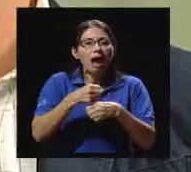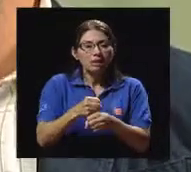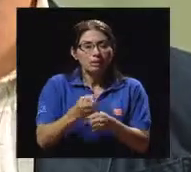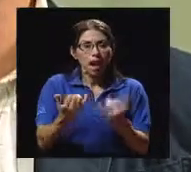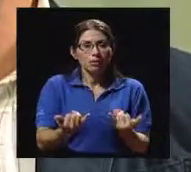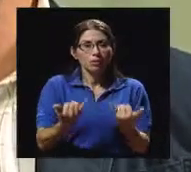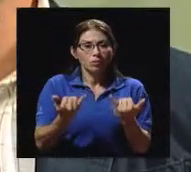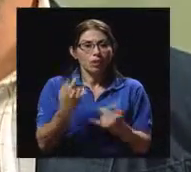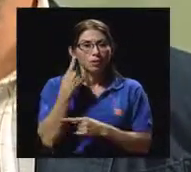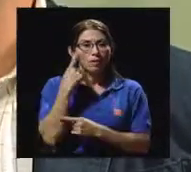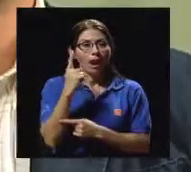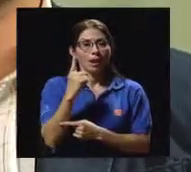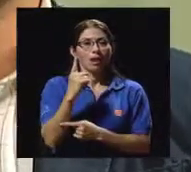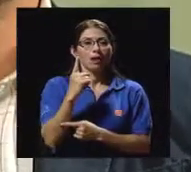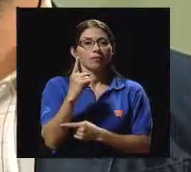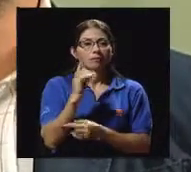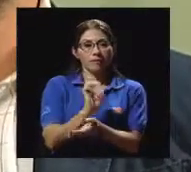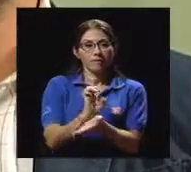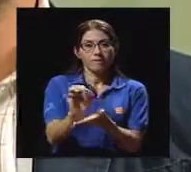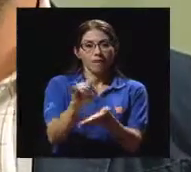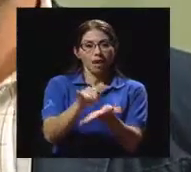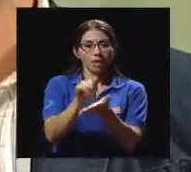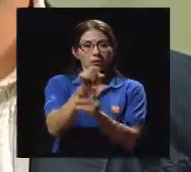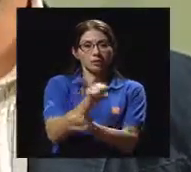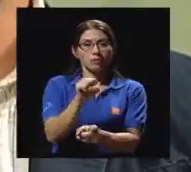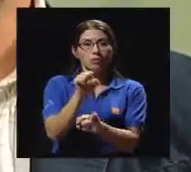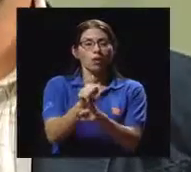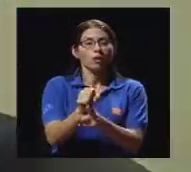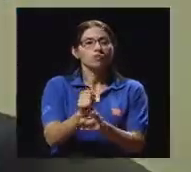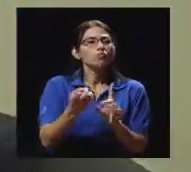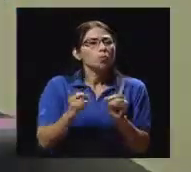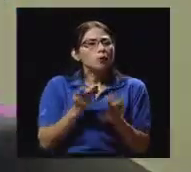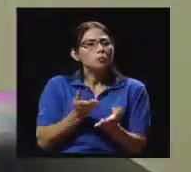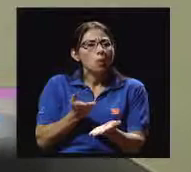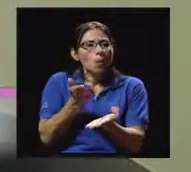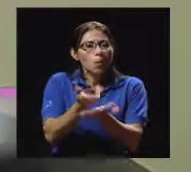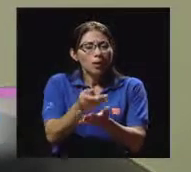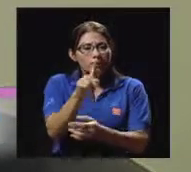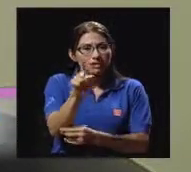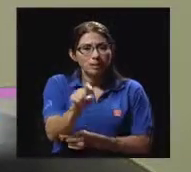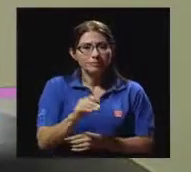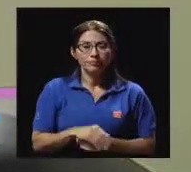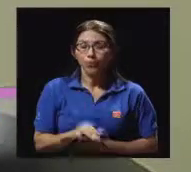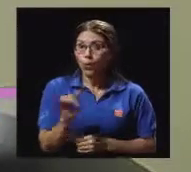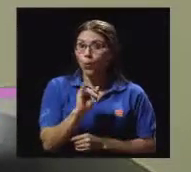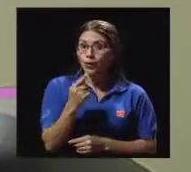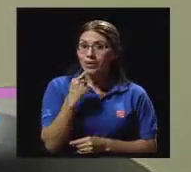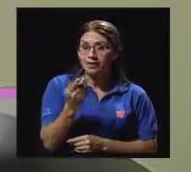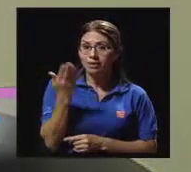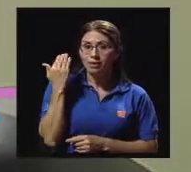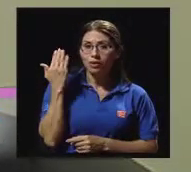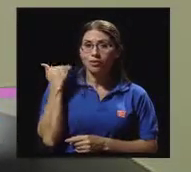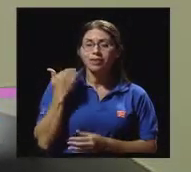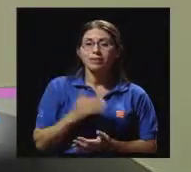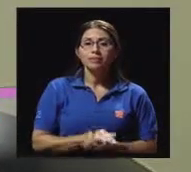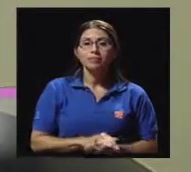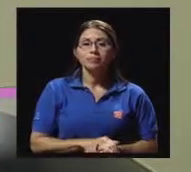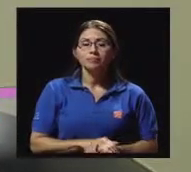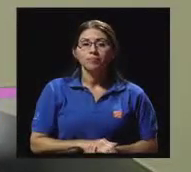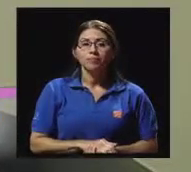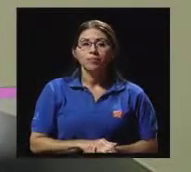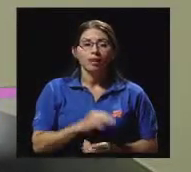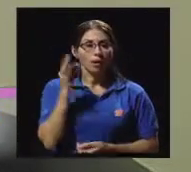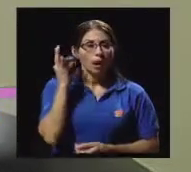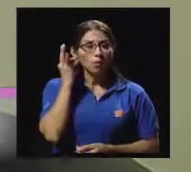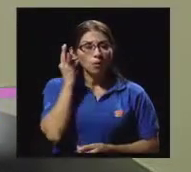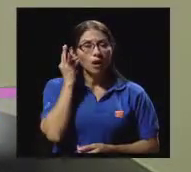actualmente para combatir esto? ¿Propuestas? Como les decía anteriormente, bueno, la